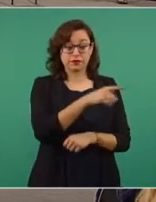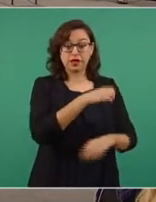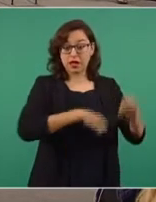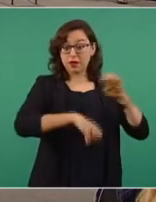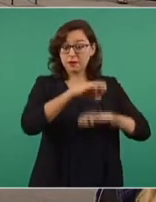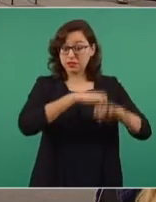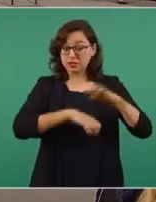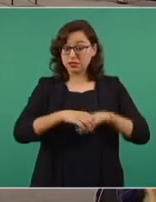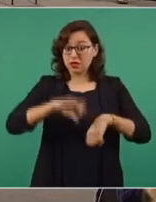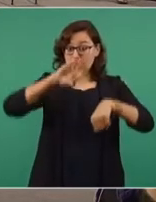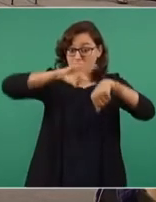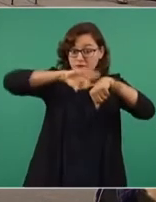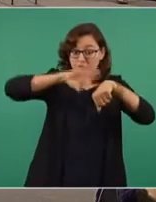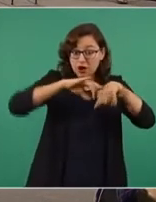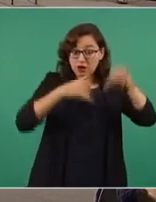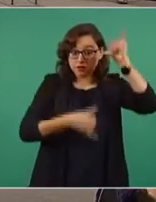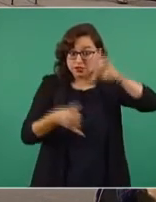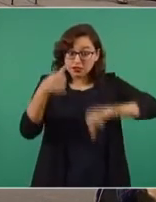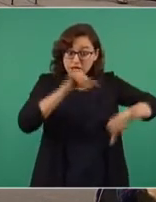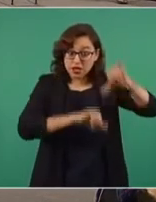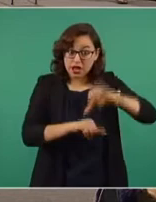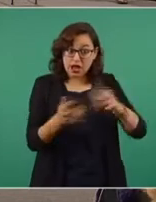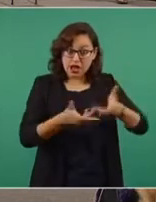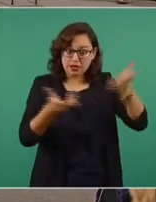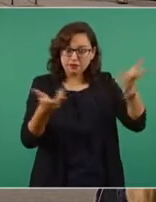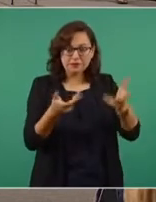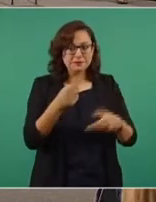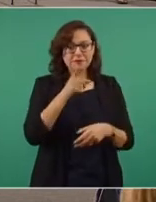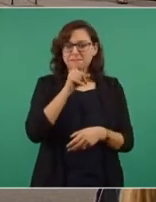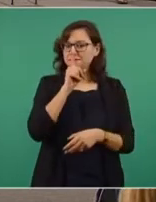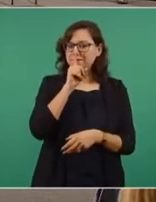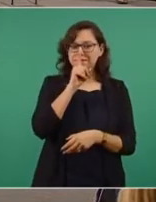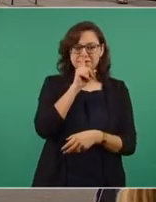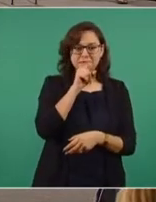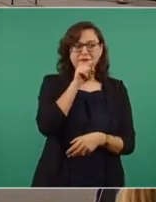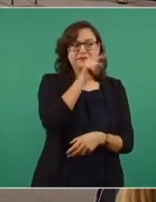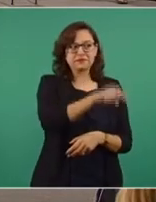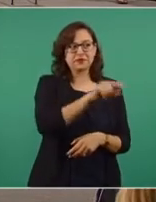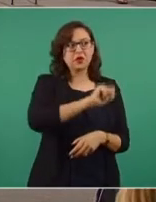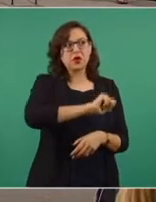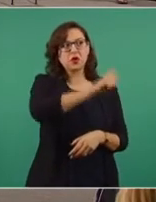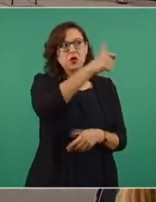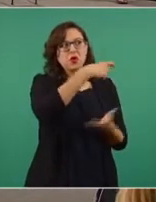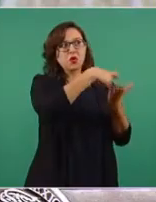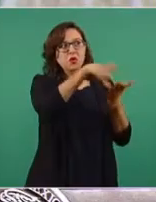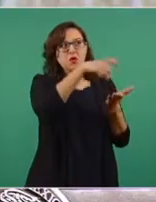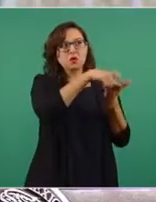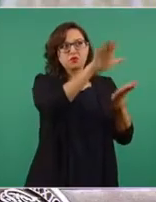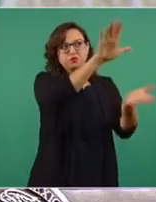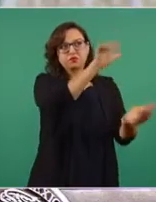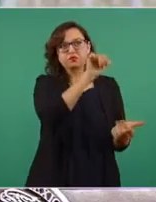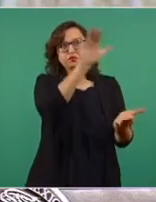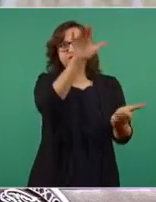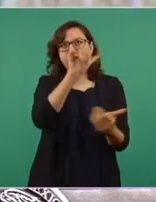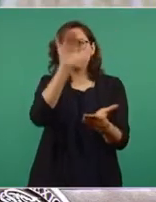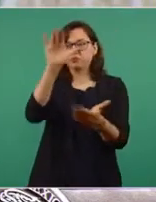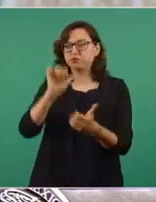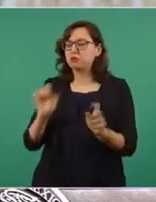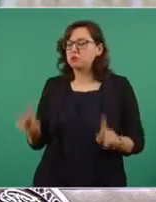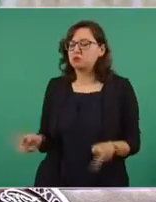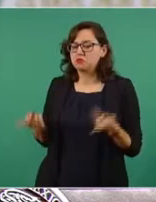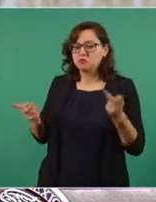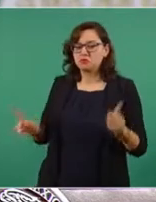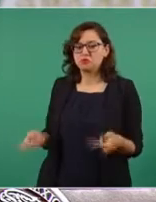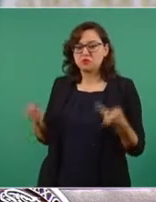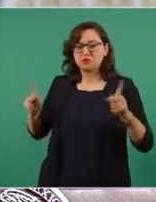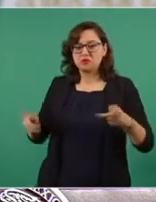Se trataba de empresas distribuidoras, agentes concentradores, sin registros sanitarios y que se dedicaban